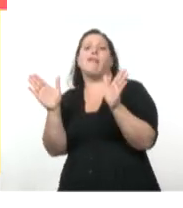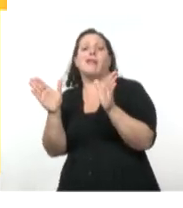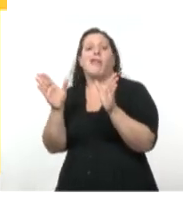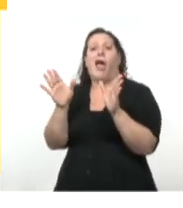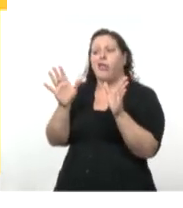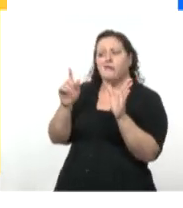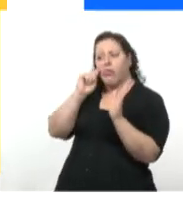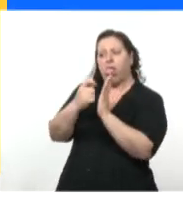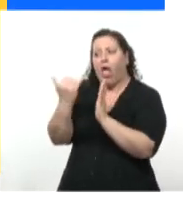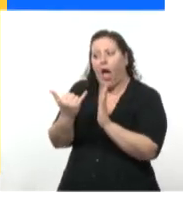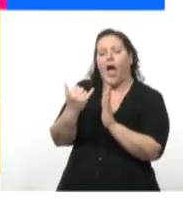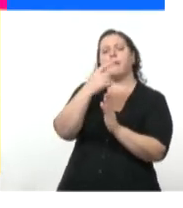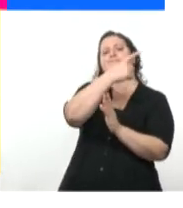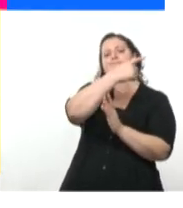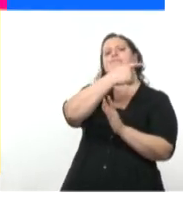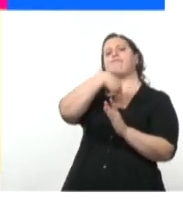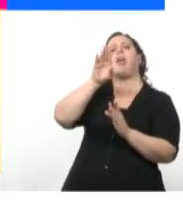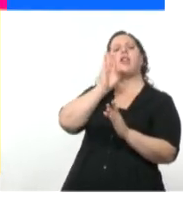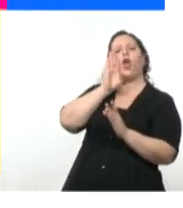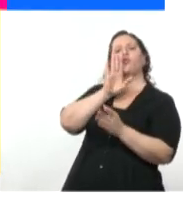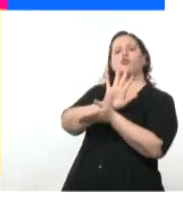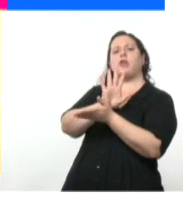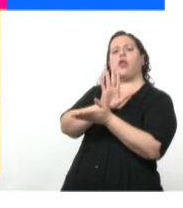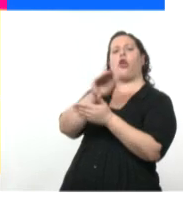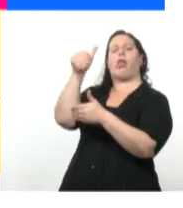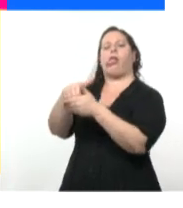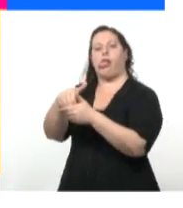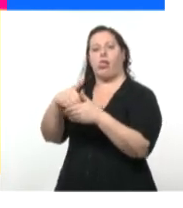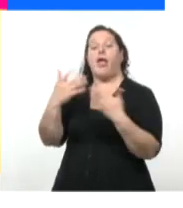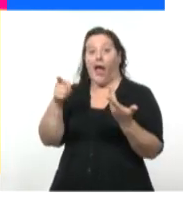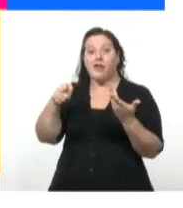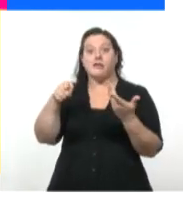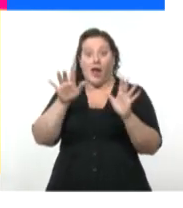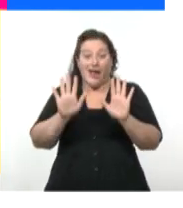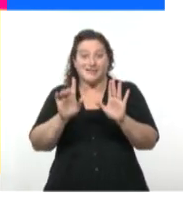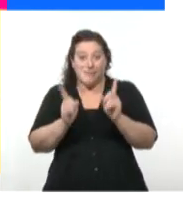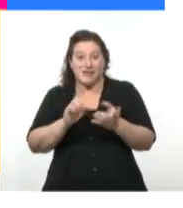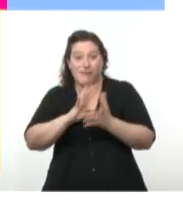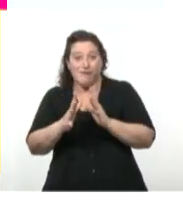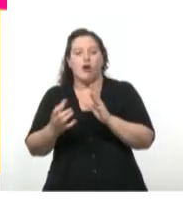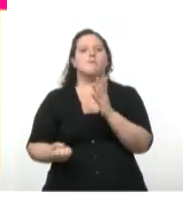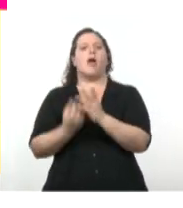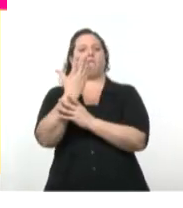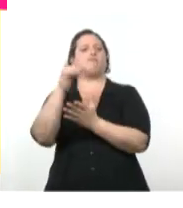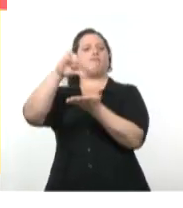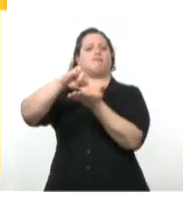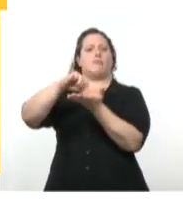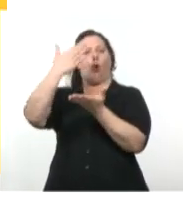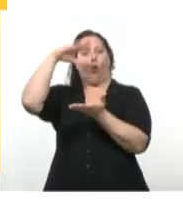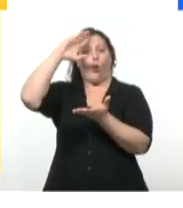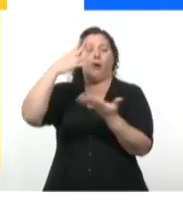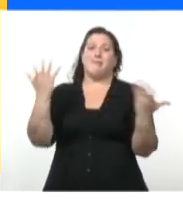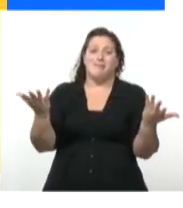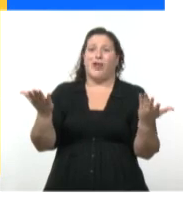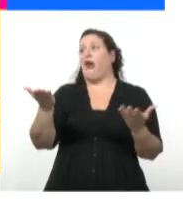disimulada violación a las libertades cubanas, se crea la República de Cuba. La isla simplemente ha cambiado de dueño. Ya no son